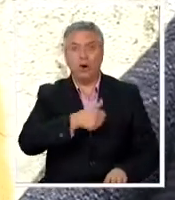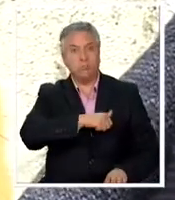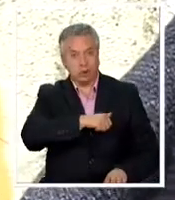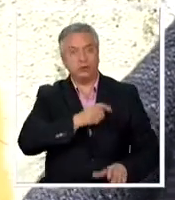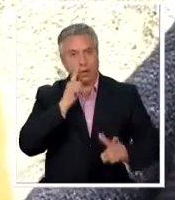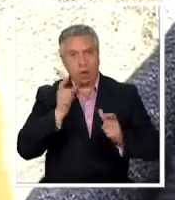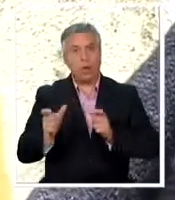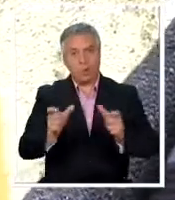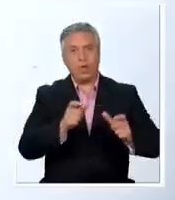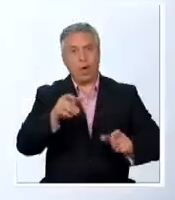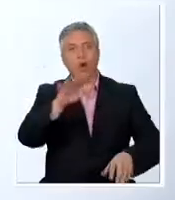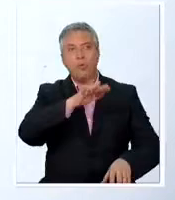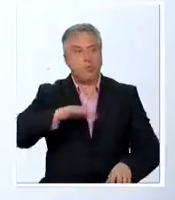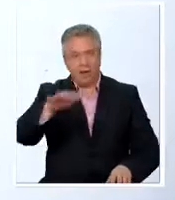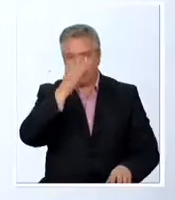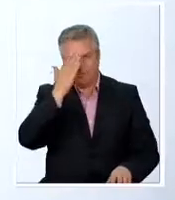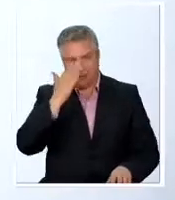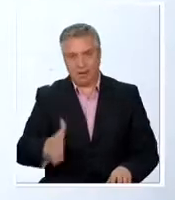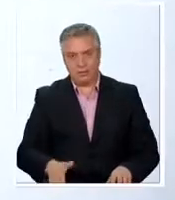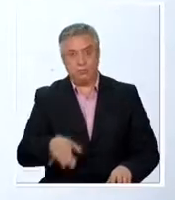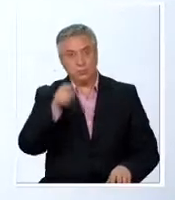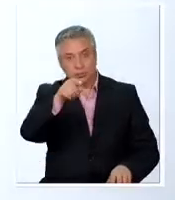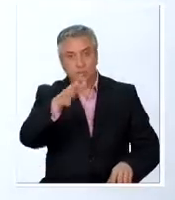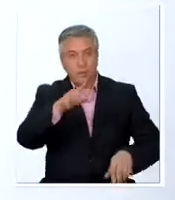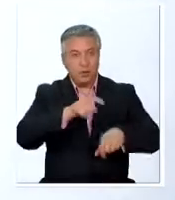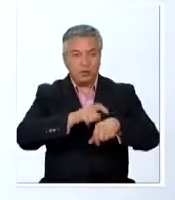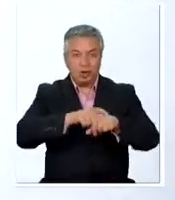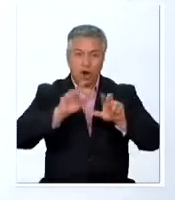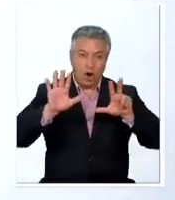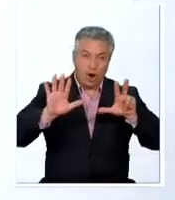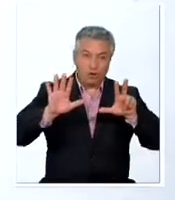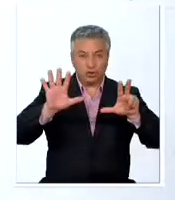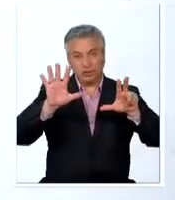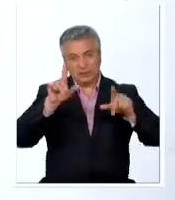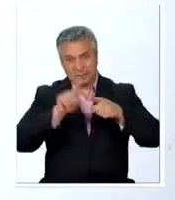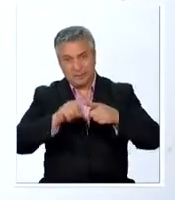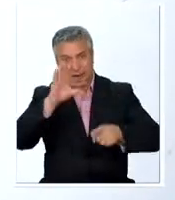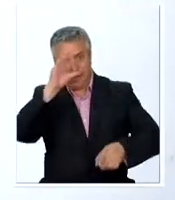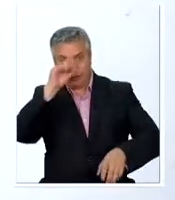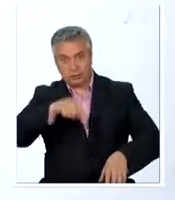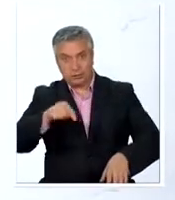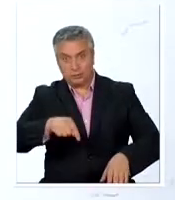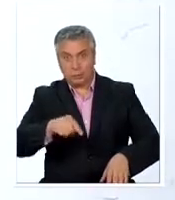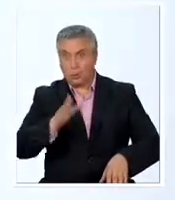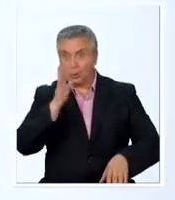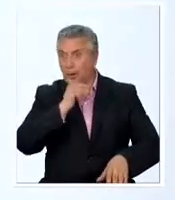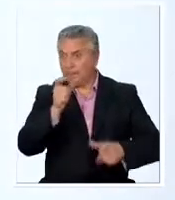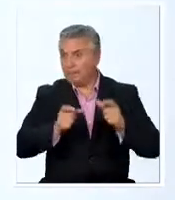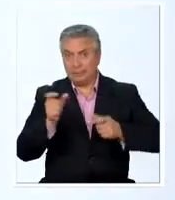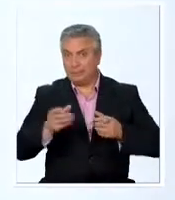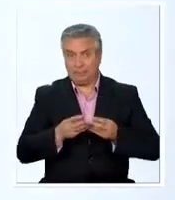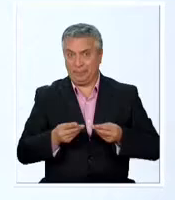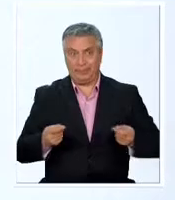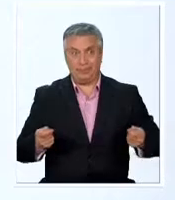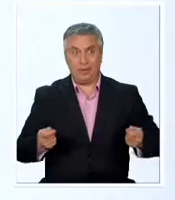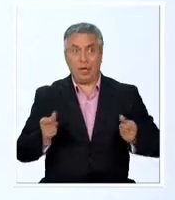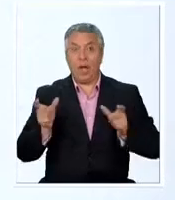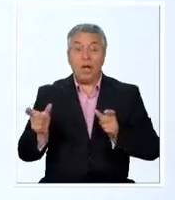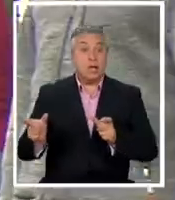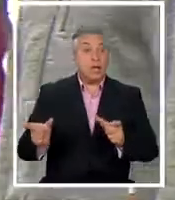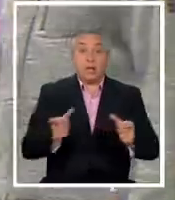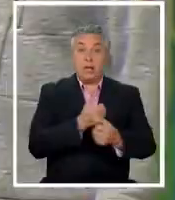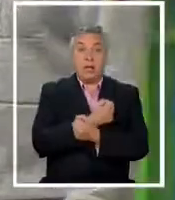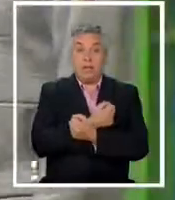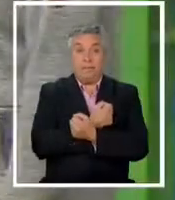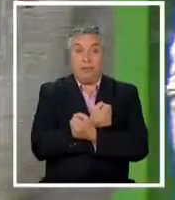pueblo pero el pueblo es malo usted pasa por aquí tipo 8 7 y media de la noche no hay gente ya el recuerdo policial es muy poco lo que hay